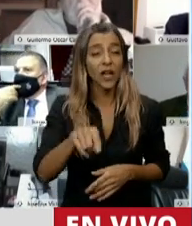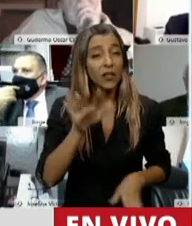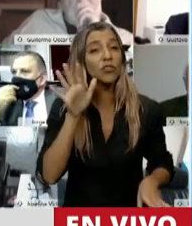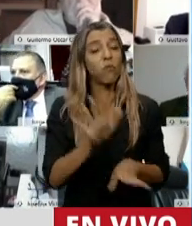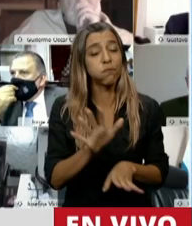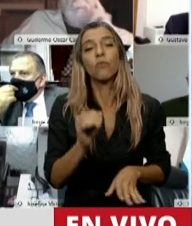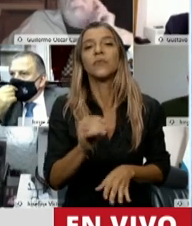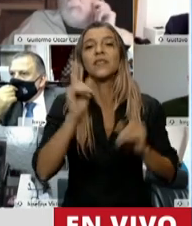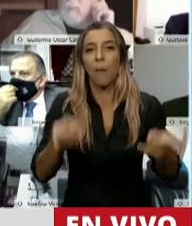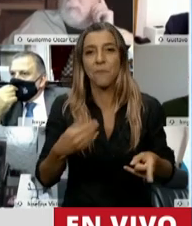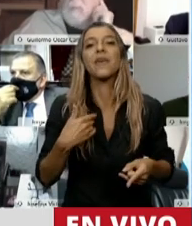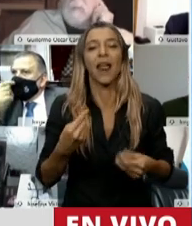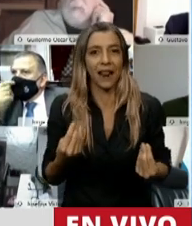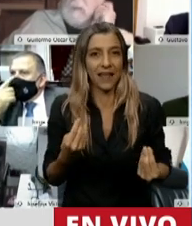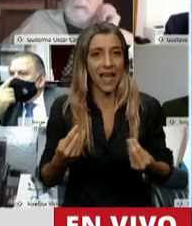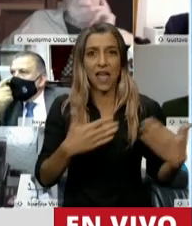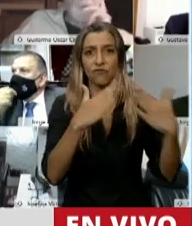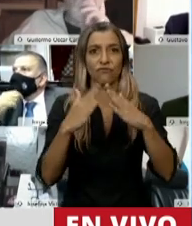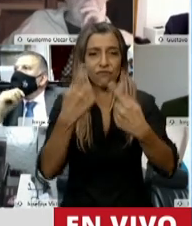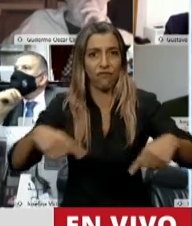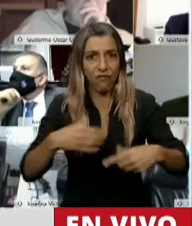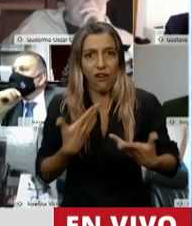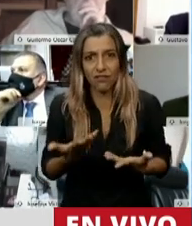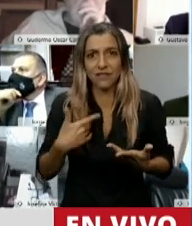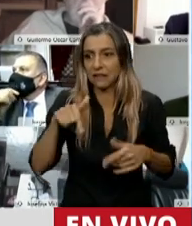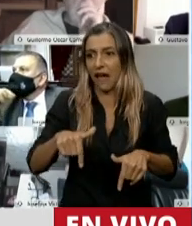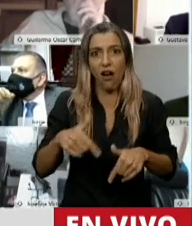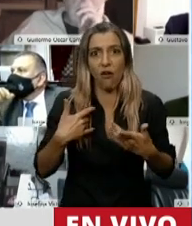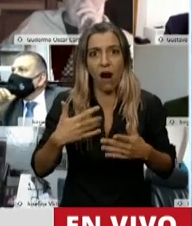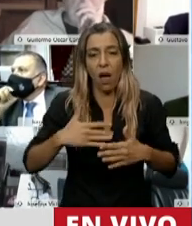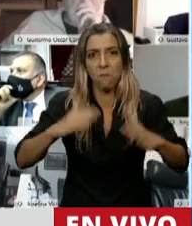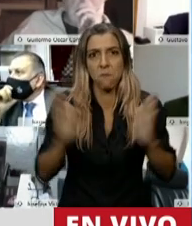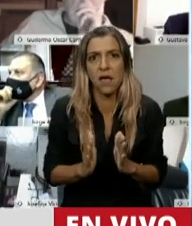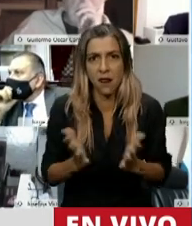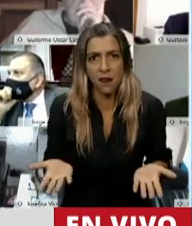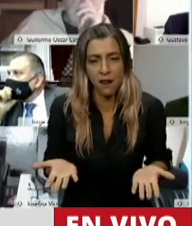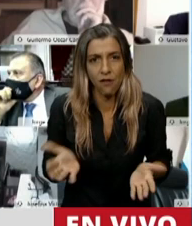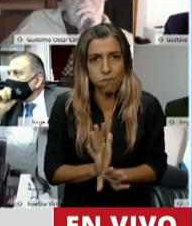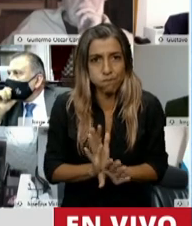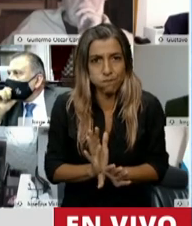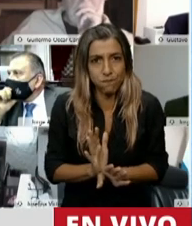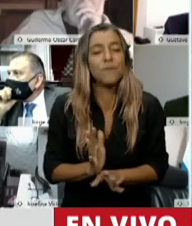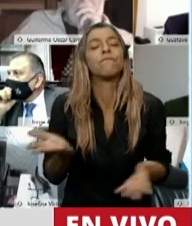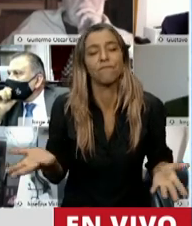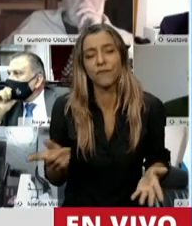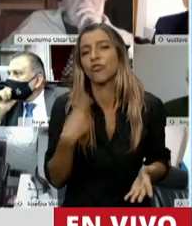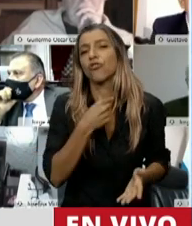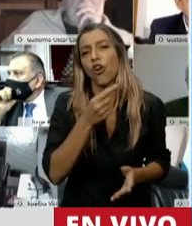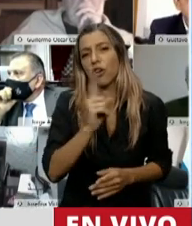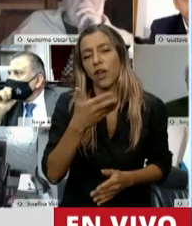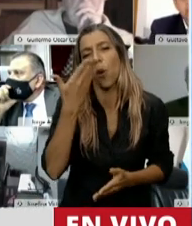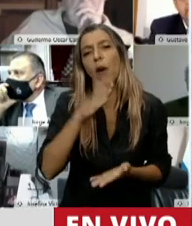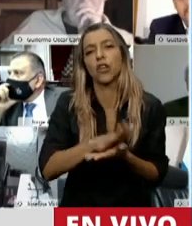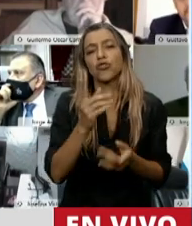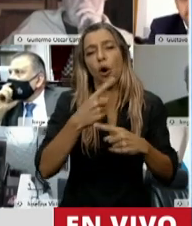renta y del patrimonio. Mire, señor Presidente, y no voy a mencionar el fallo Candy que tanto se ha hablado aquí de los aspectos